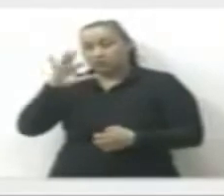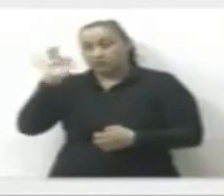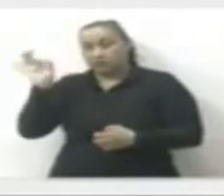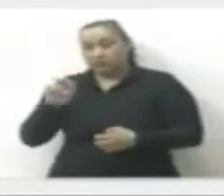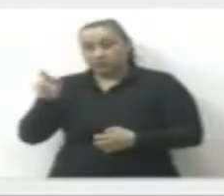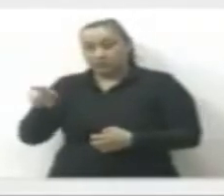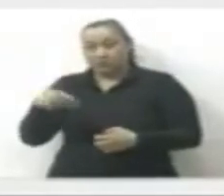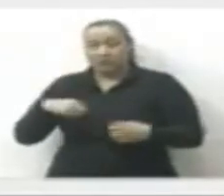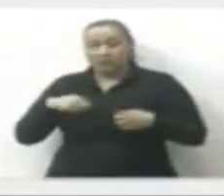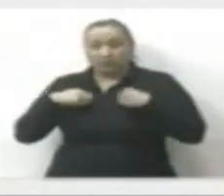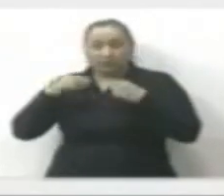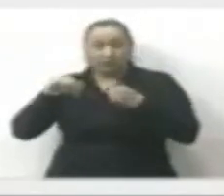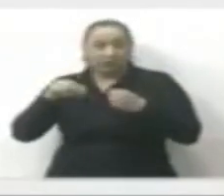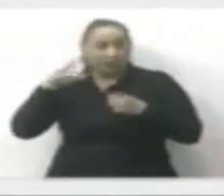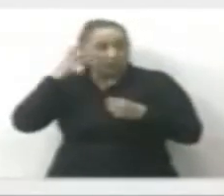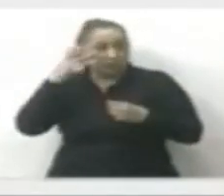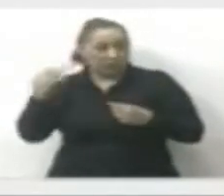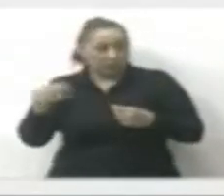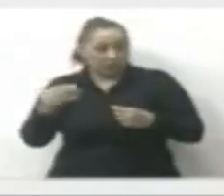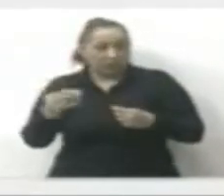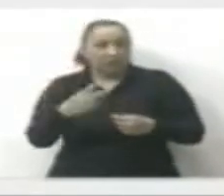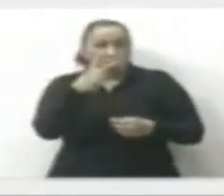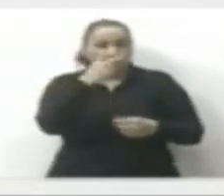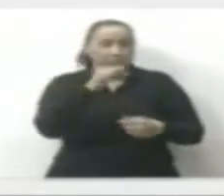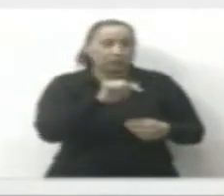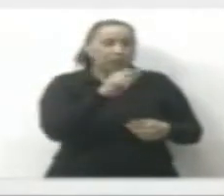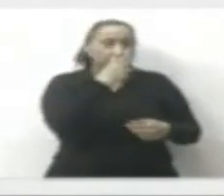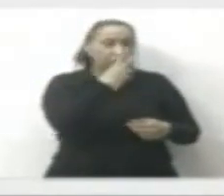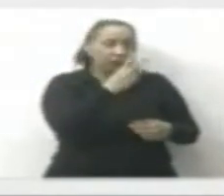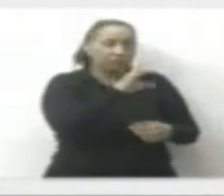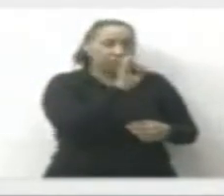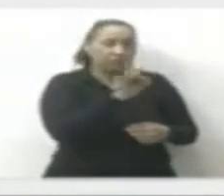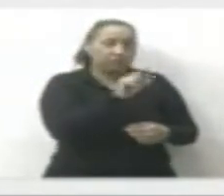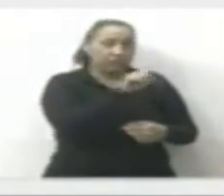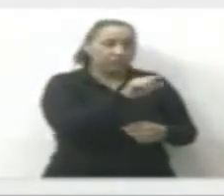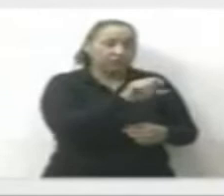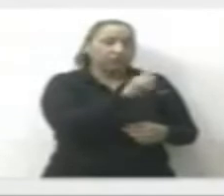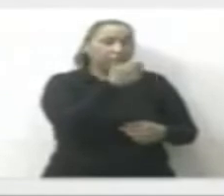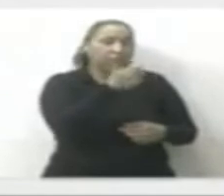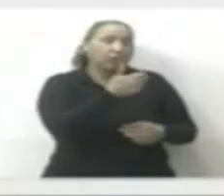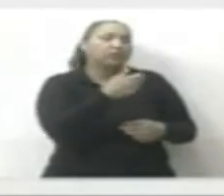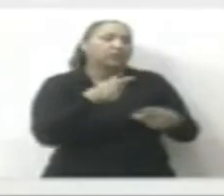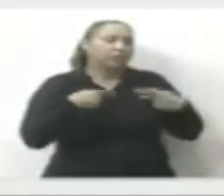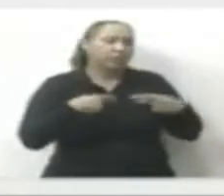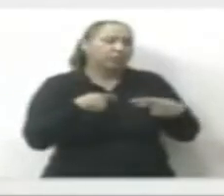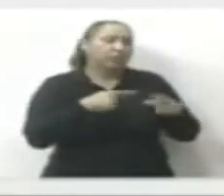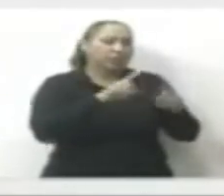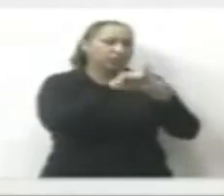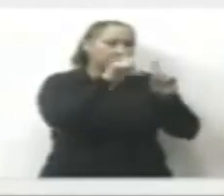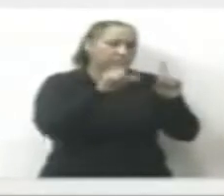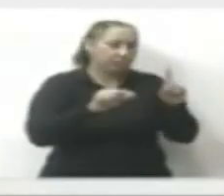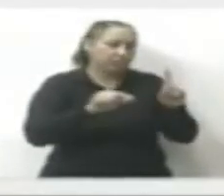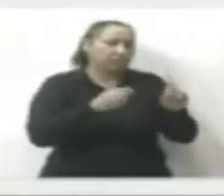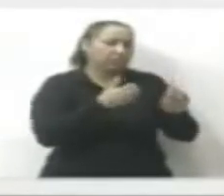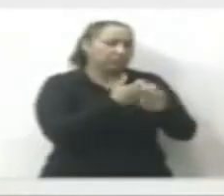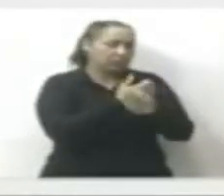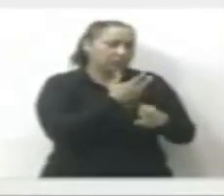corresponde a casos locales y el 2.3% corresponden a otras entidades federativas.